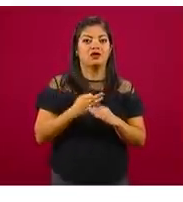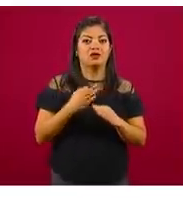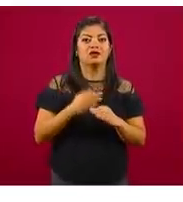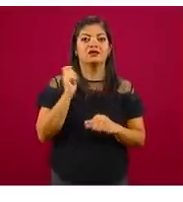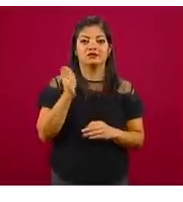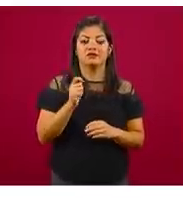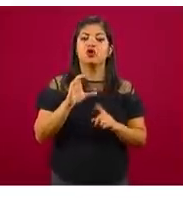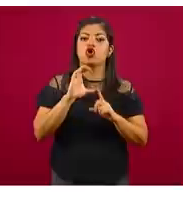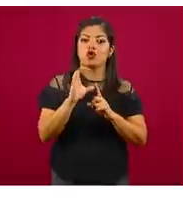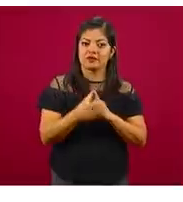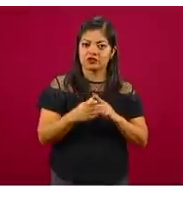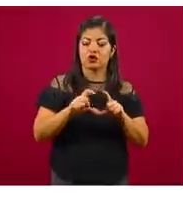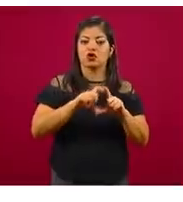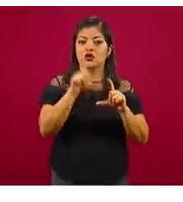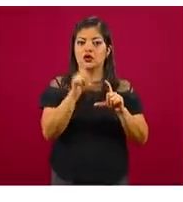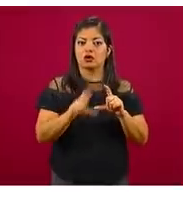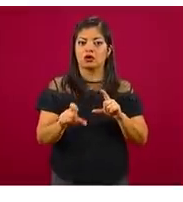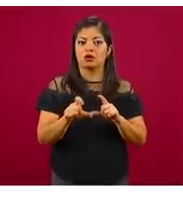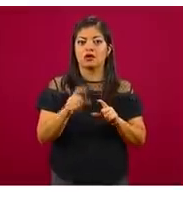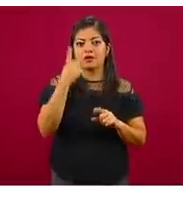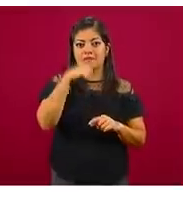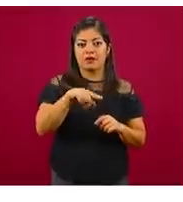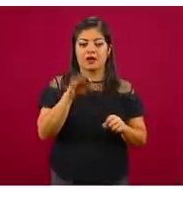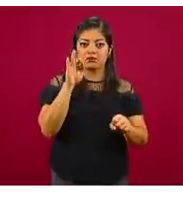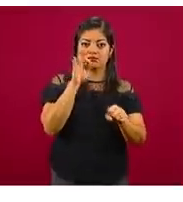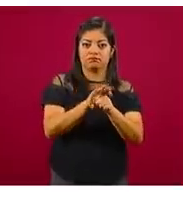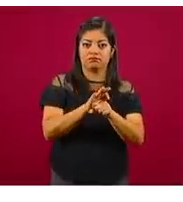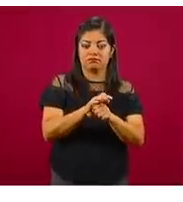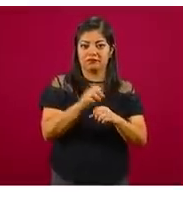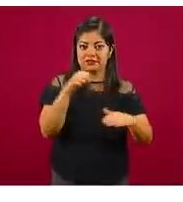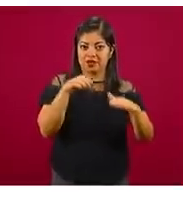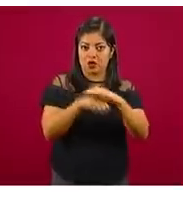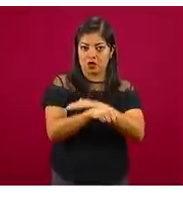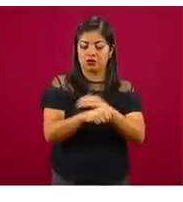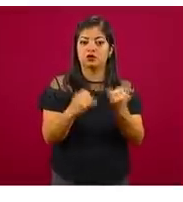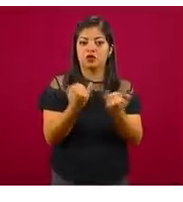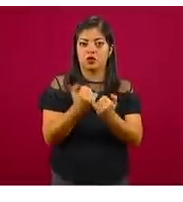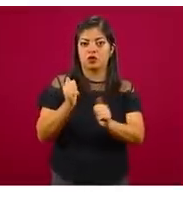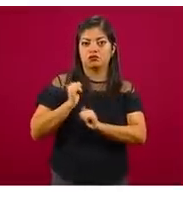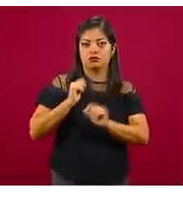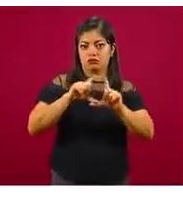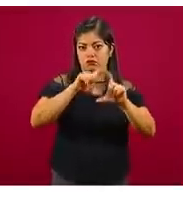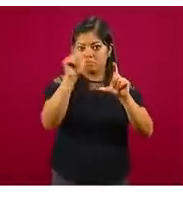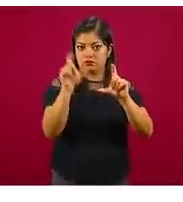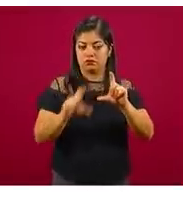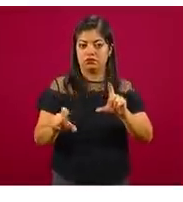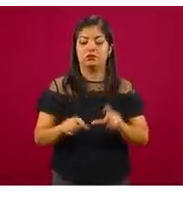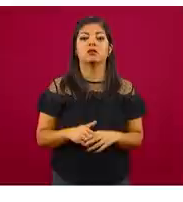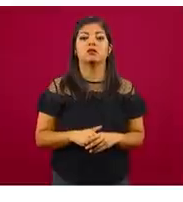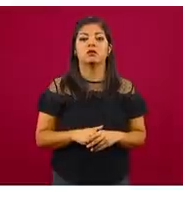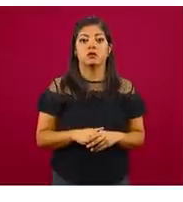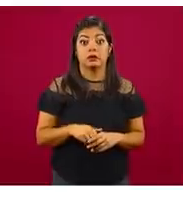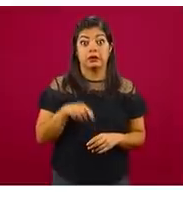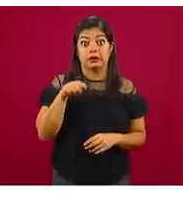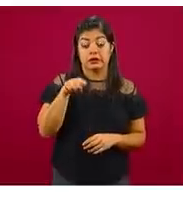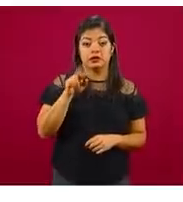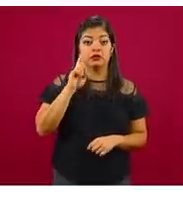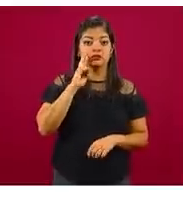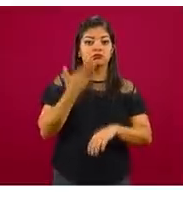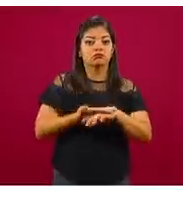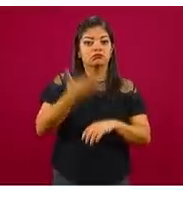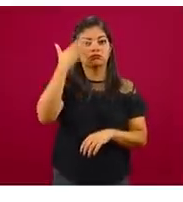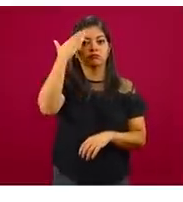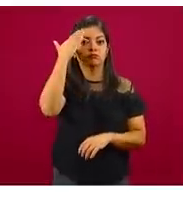igual la Comisión Nacional Antisecuestros que la Guardia Nacional. La Comisión Antisecuestros coordina los